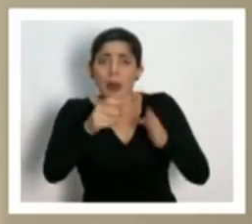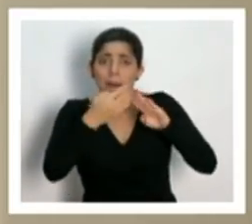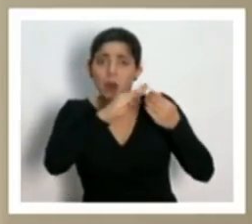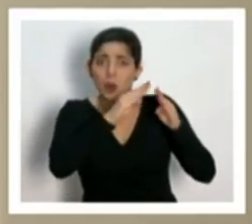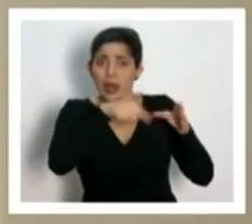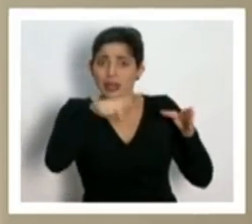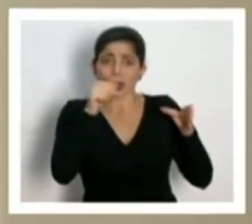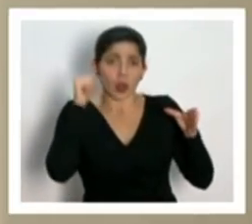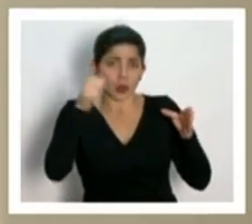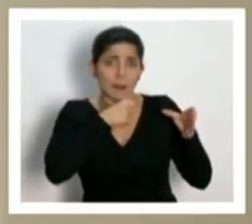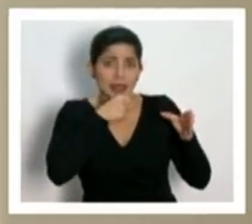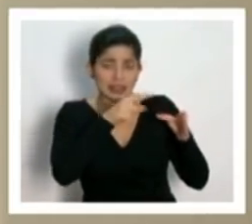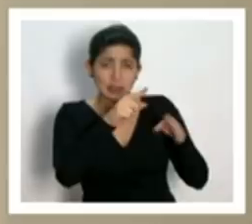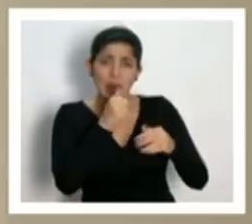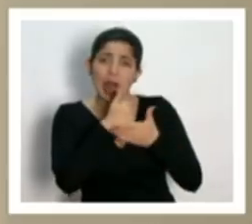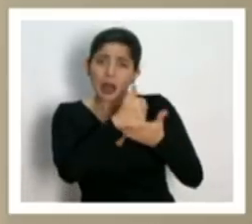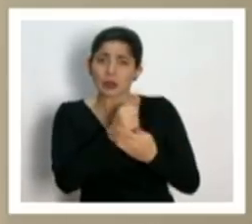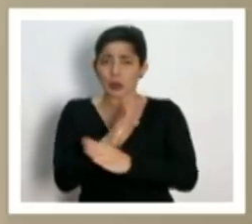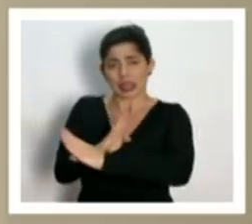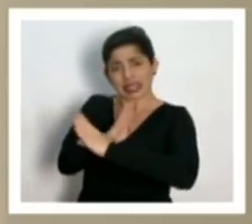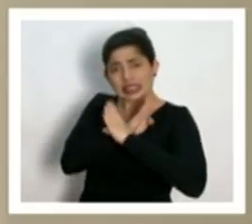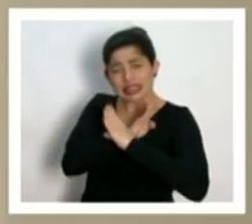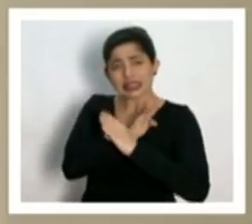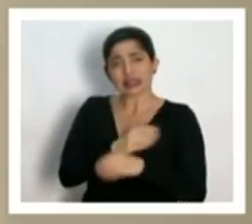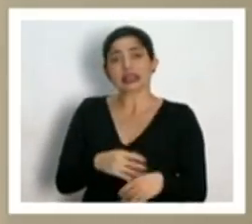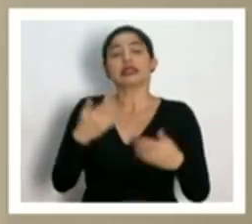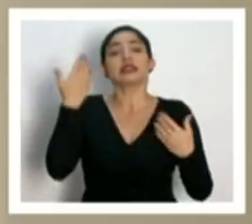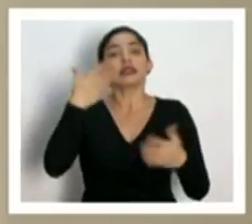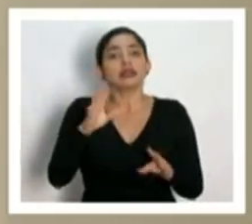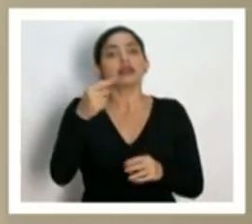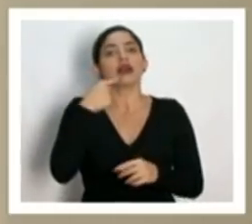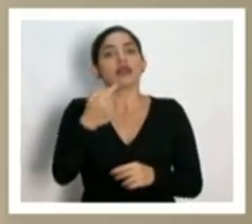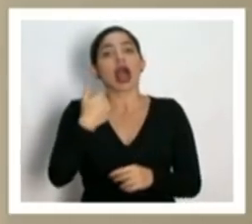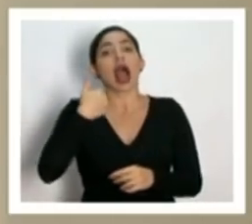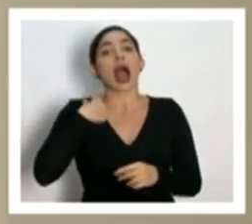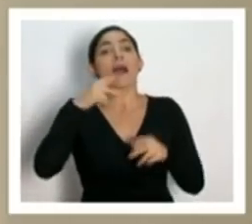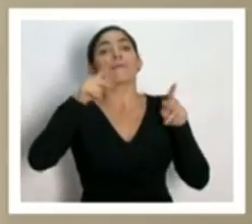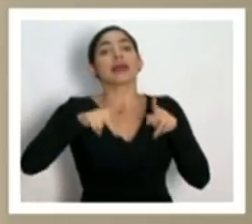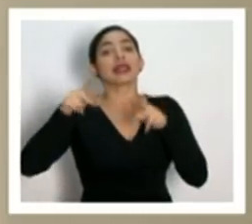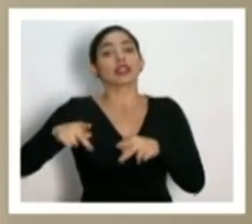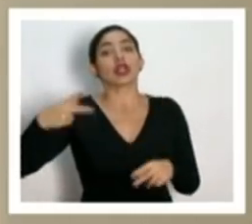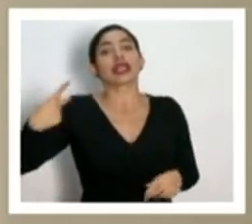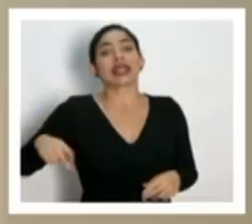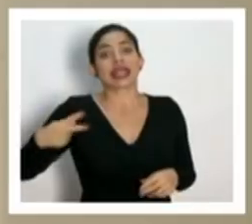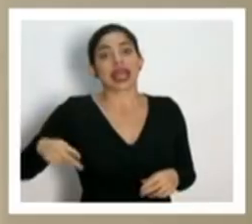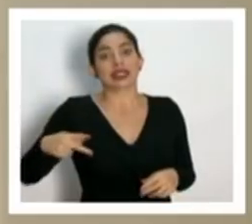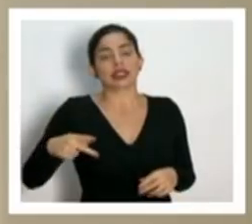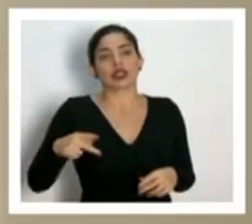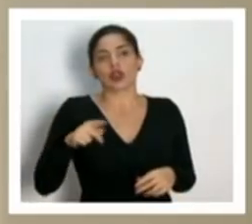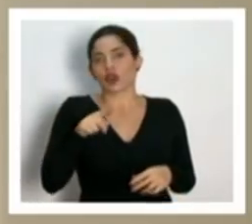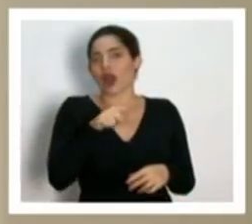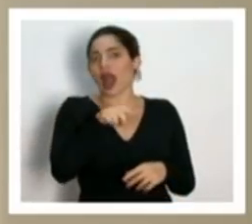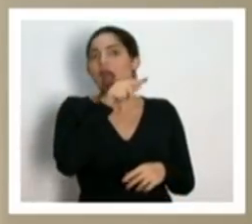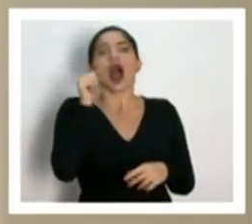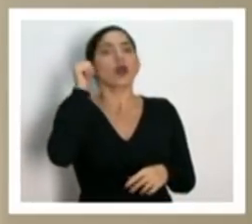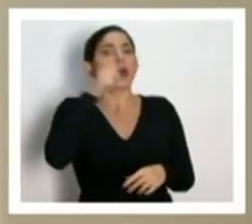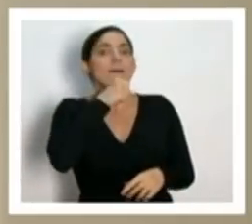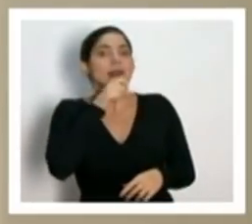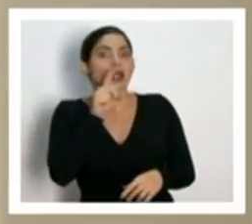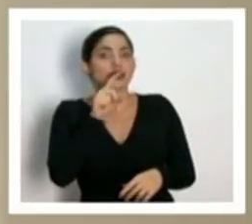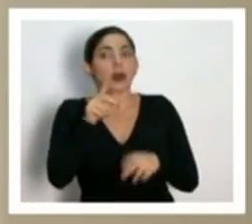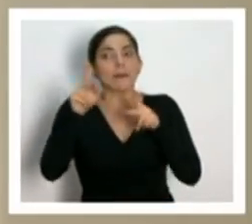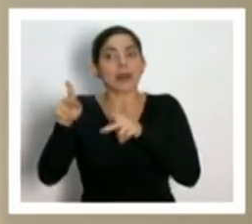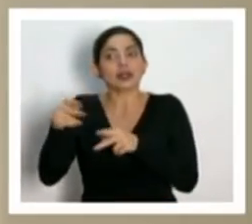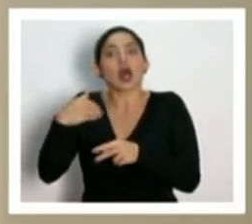dijimos también que hay personas con factores de riesgo que no están necesariamente en el grupo de adultos mayores y también